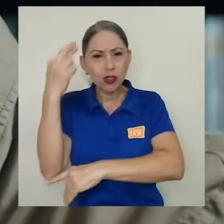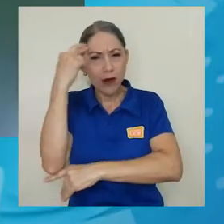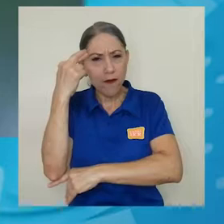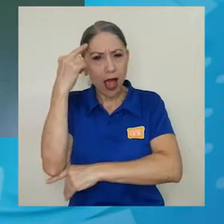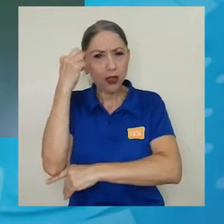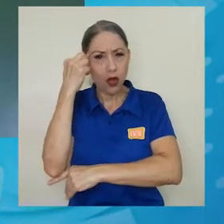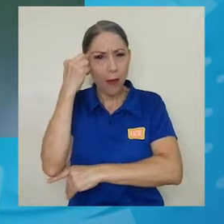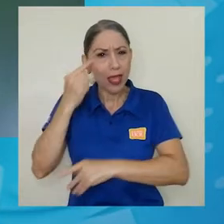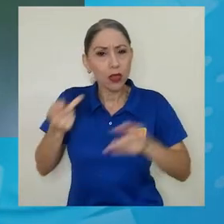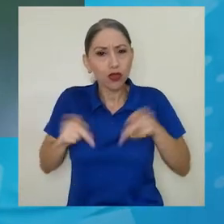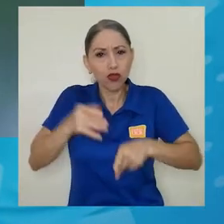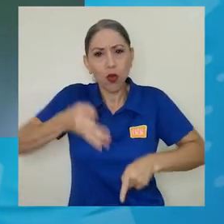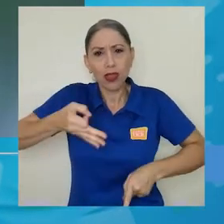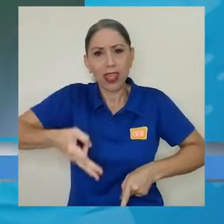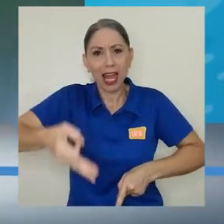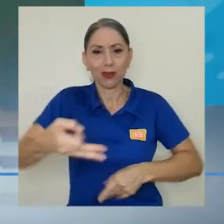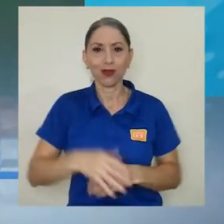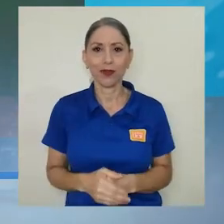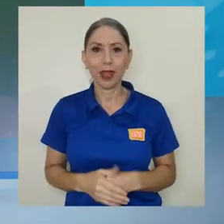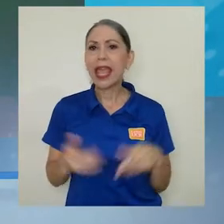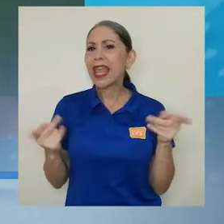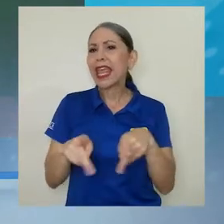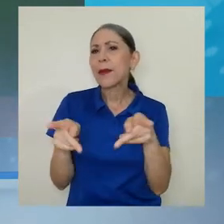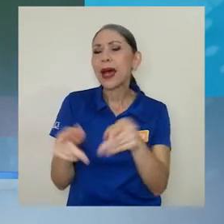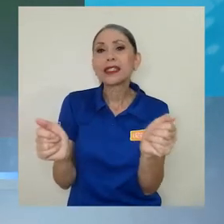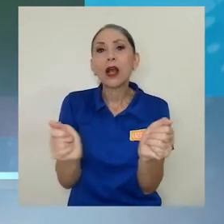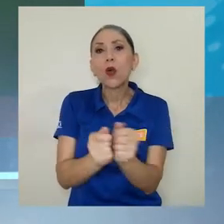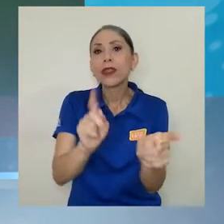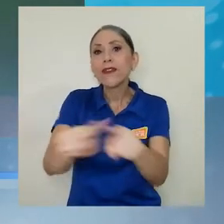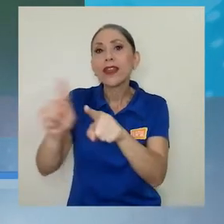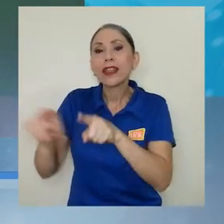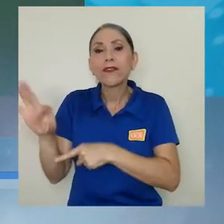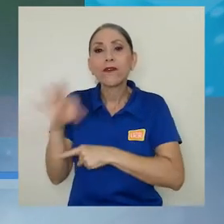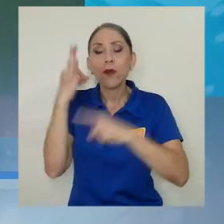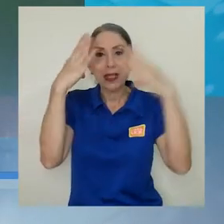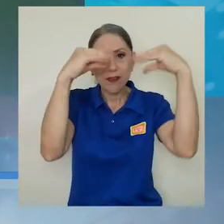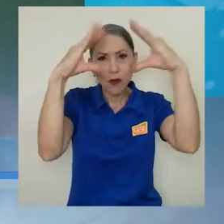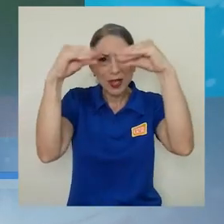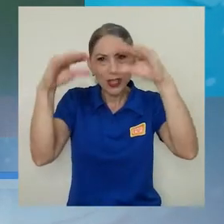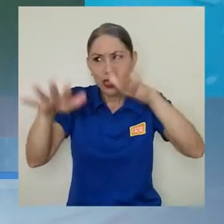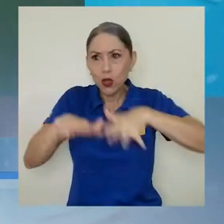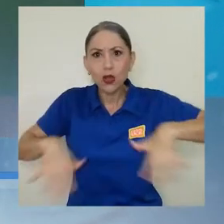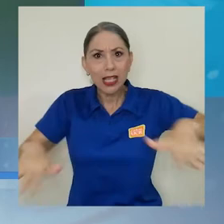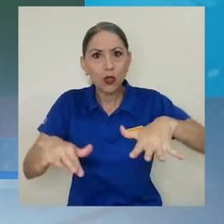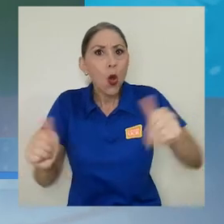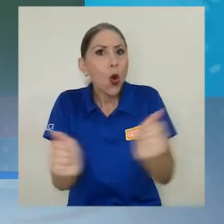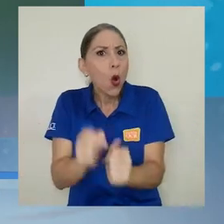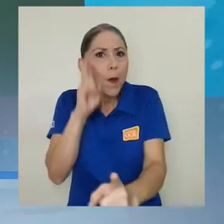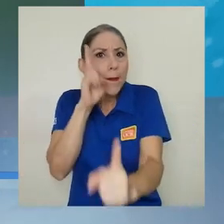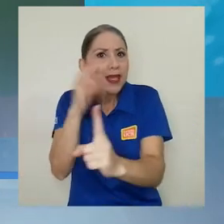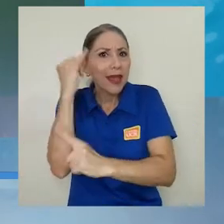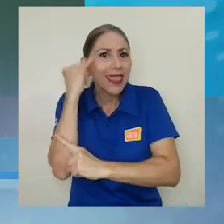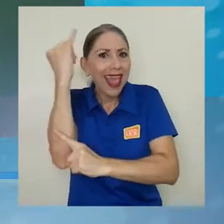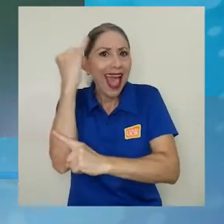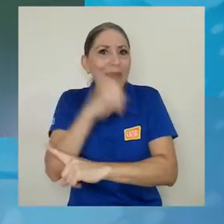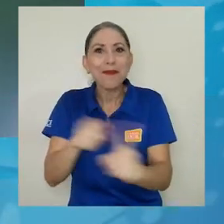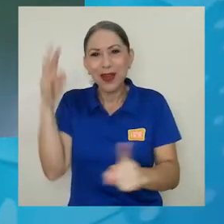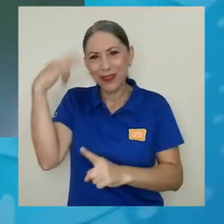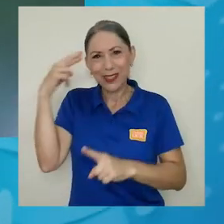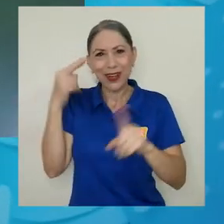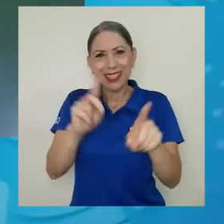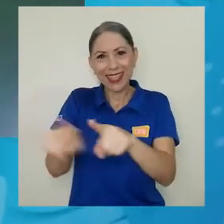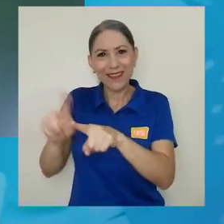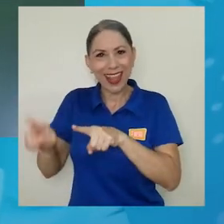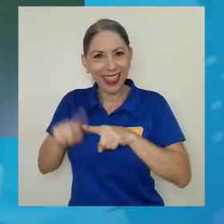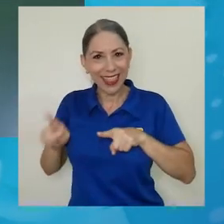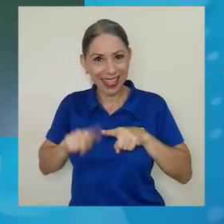¿Qué pasa cuando todas y cada una de las fuentes de información en un contexto determinado apoyan una misma idea, pero por diferentes razones y por lo tanto